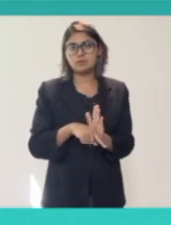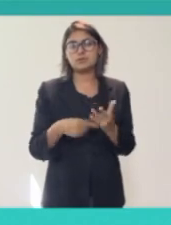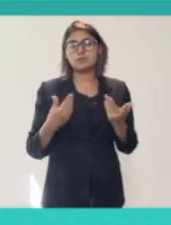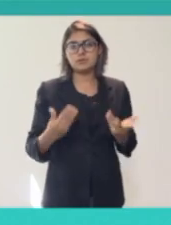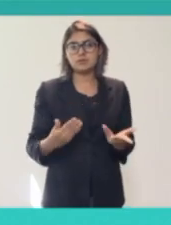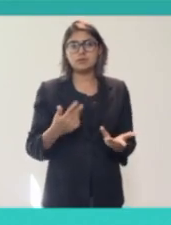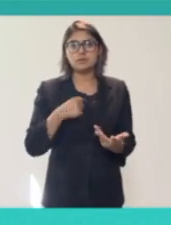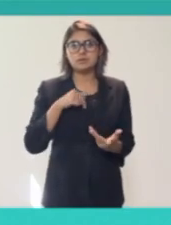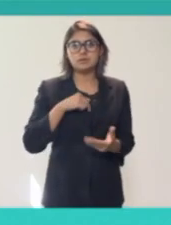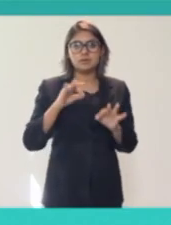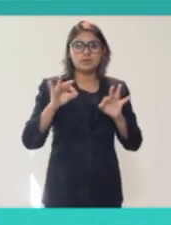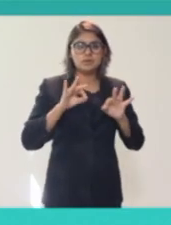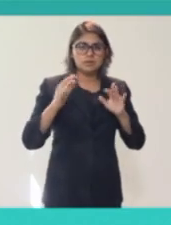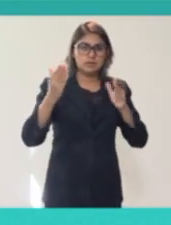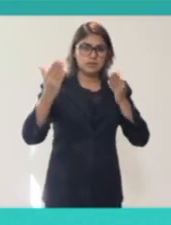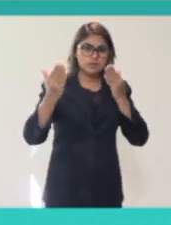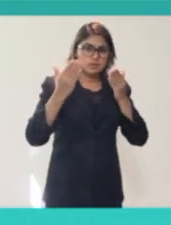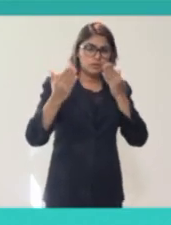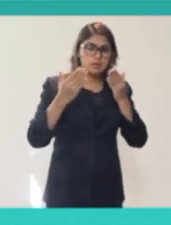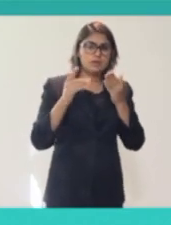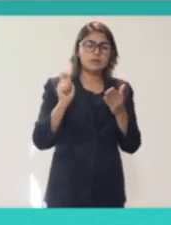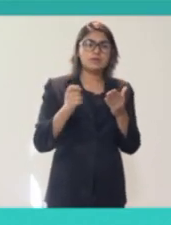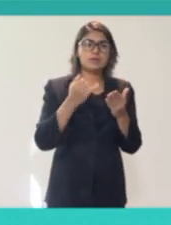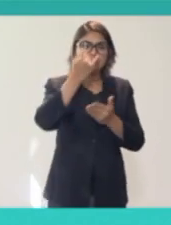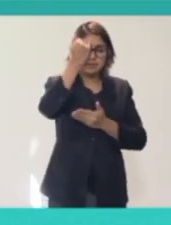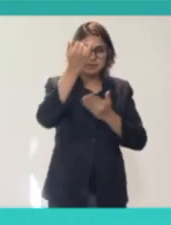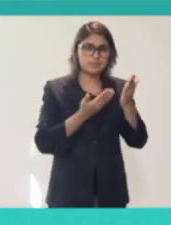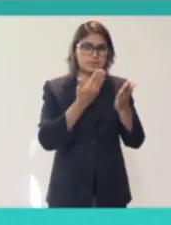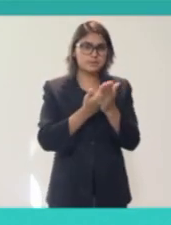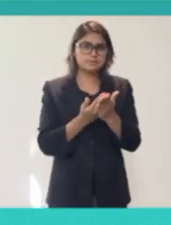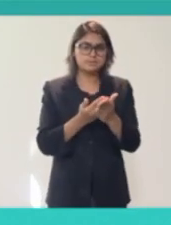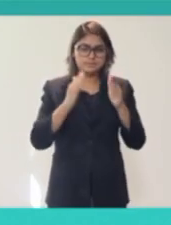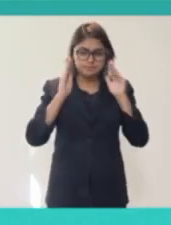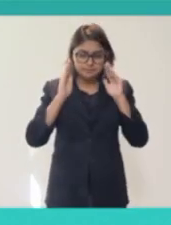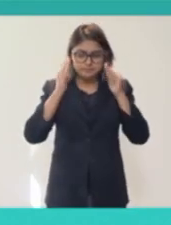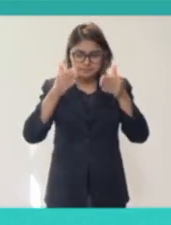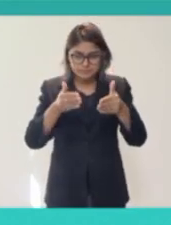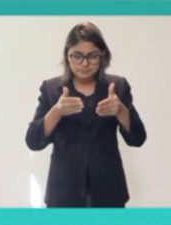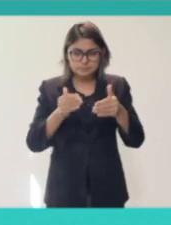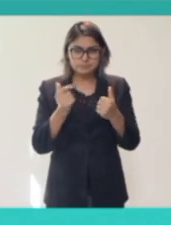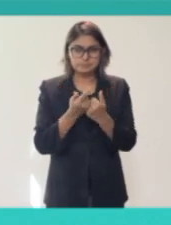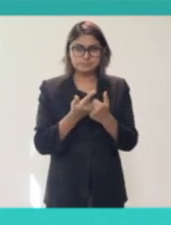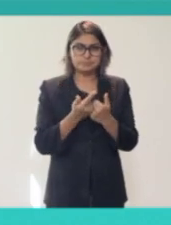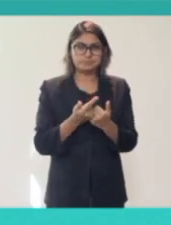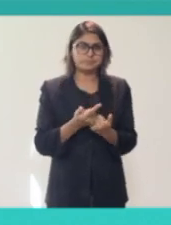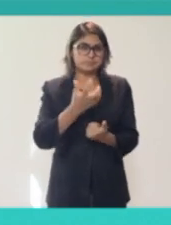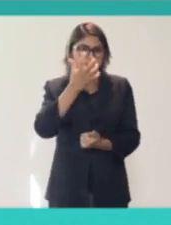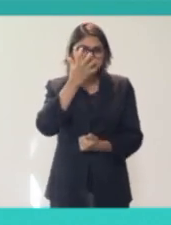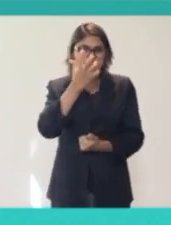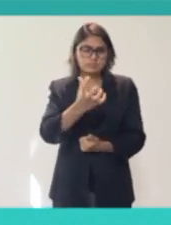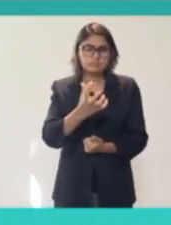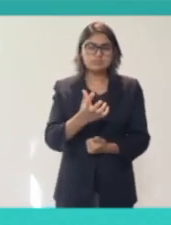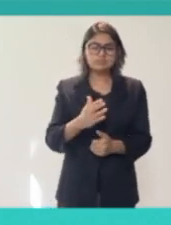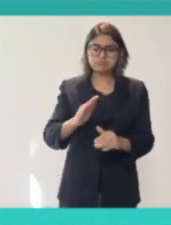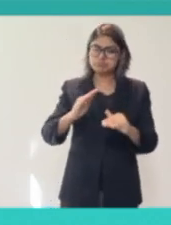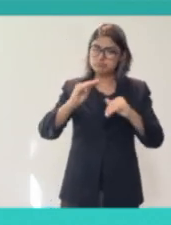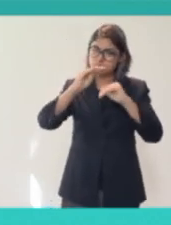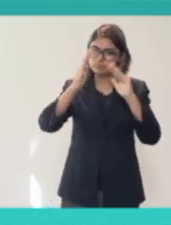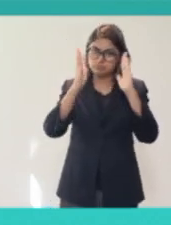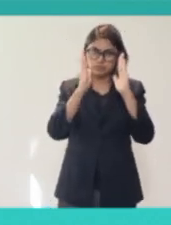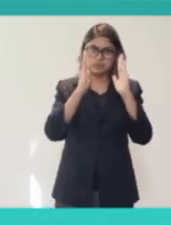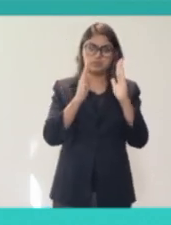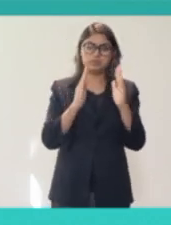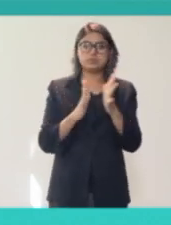porque las diferentes iniciativas no tienen que ver con una visión en conjunto articulada y seria de lo que implica la participación